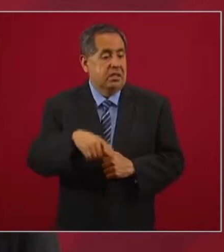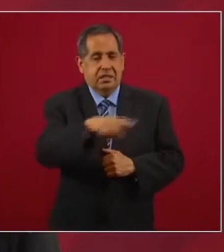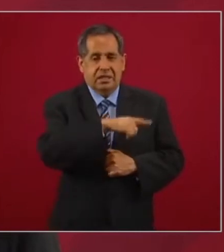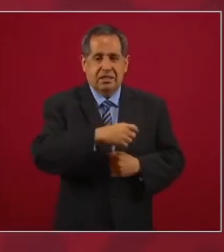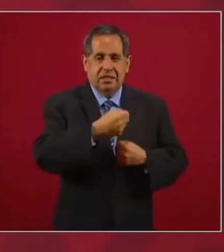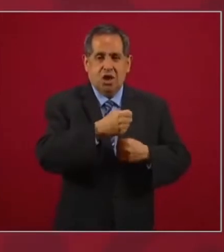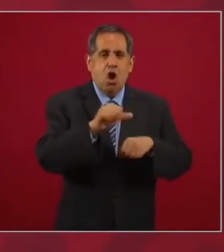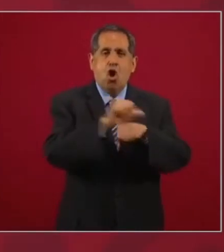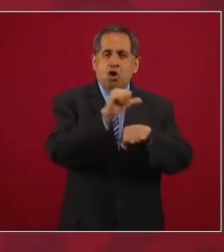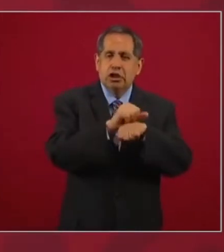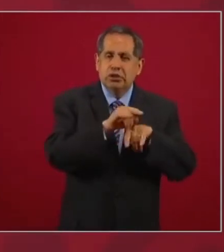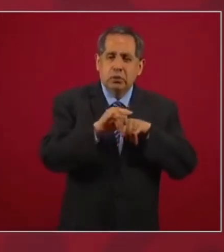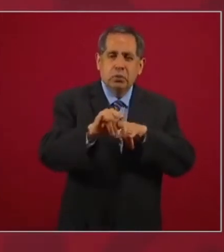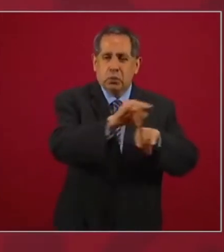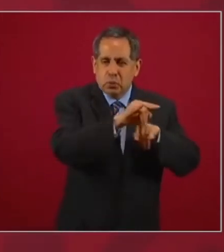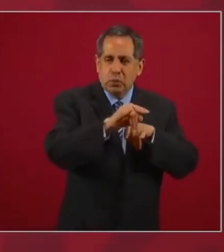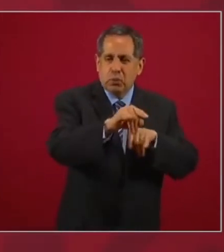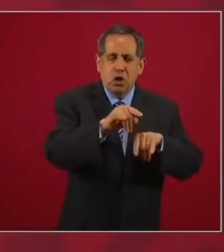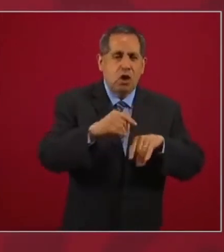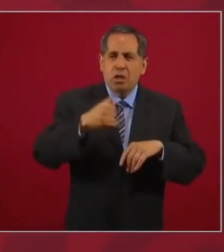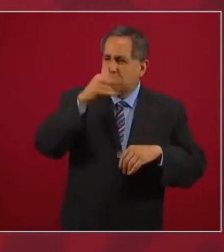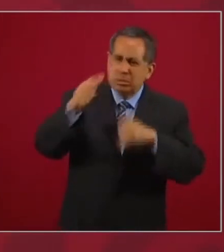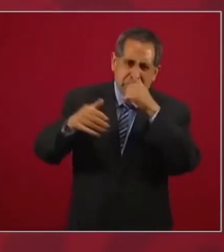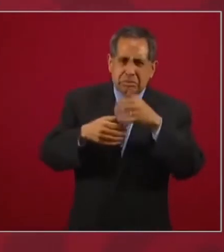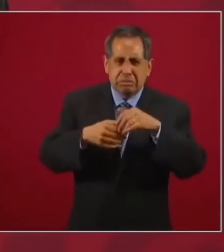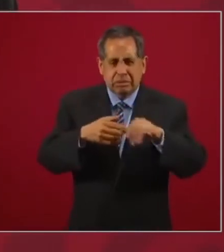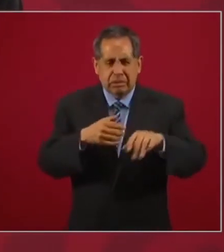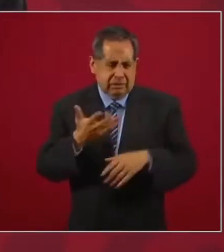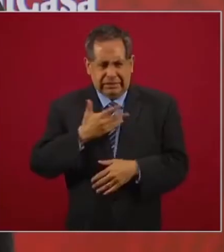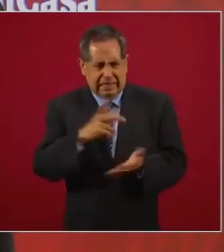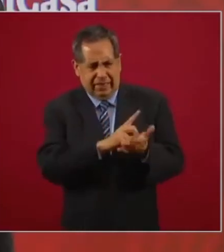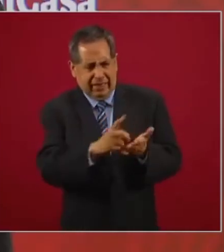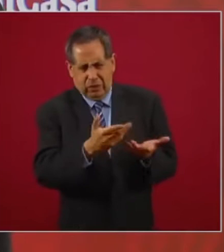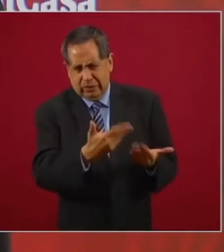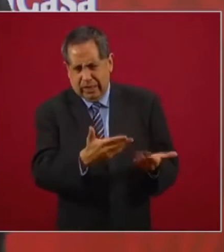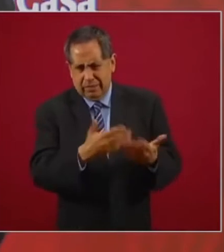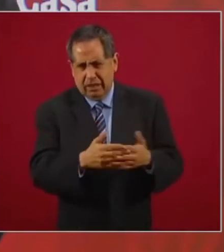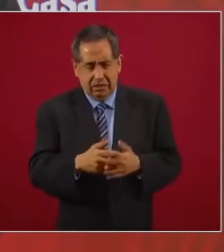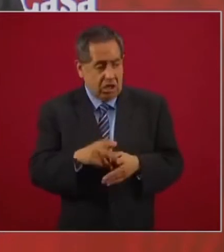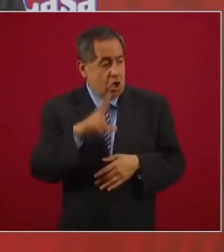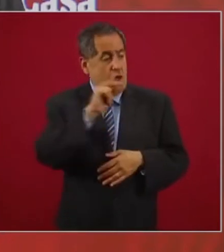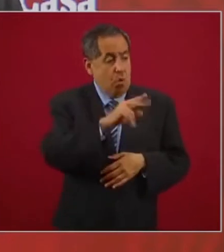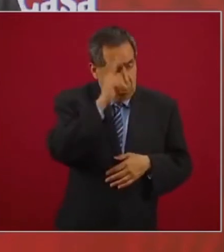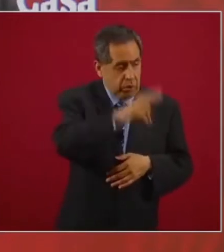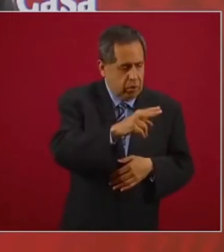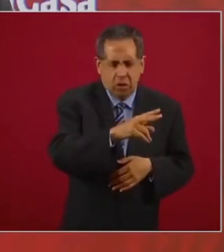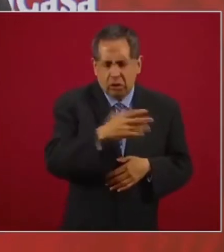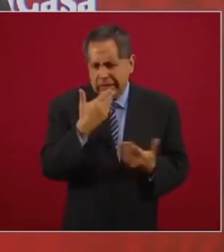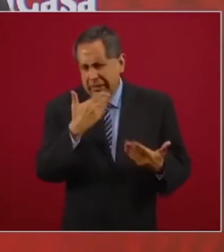en carros, que tienen todo su derecho a hacerlo y que nunca van a ser reprimidos,